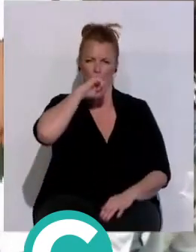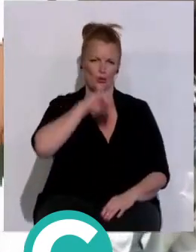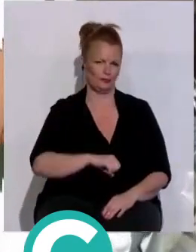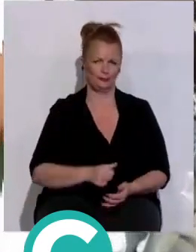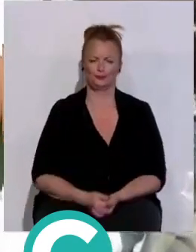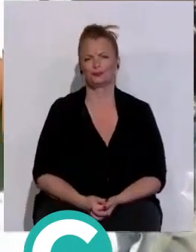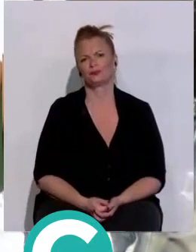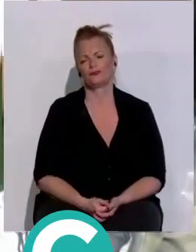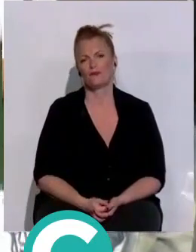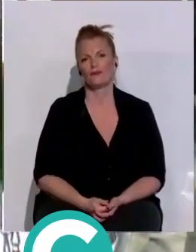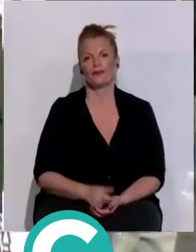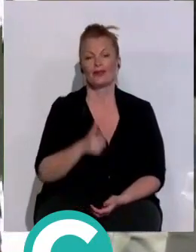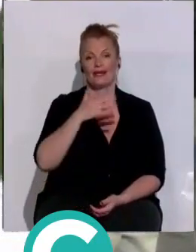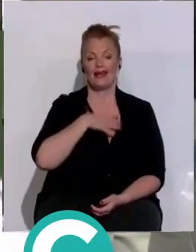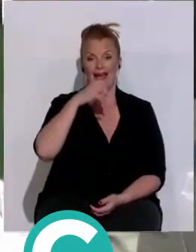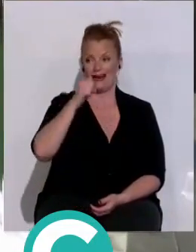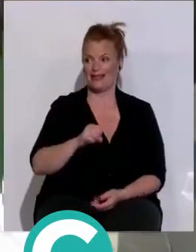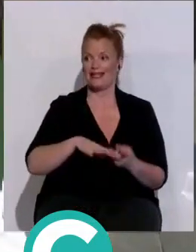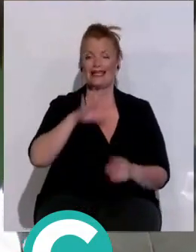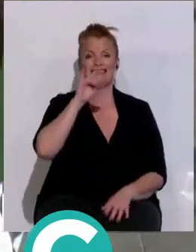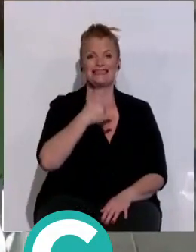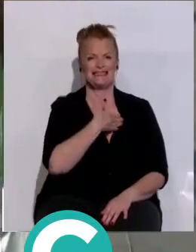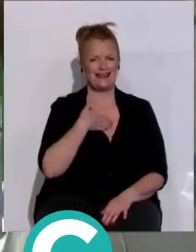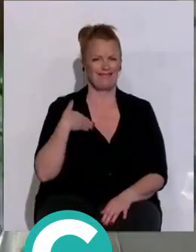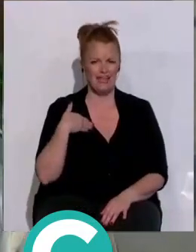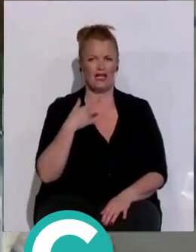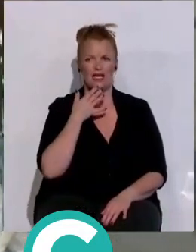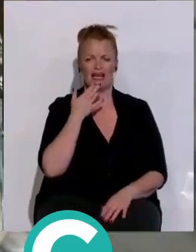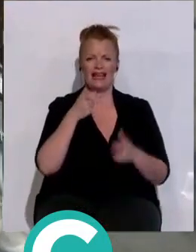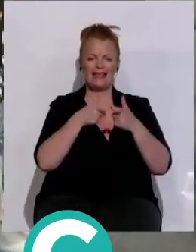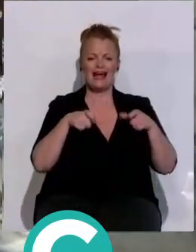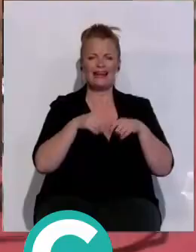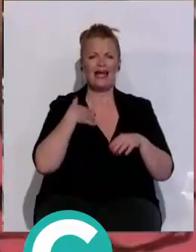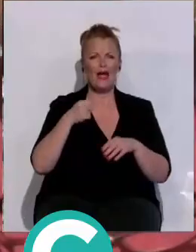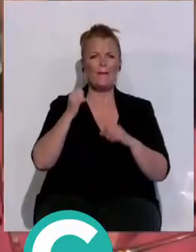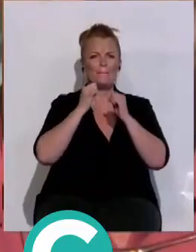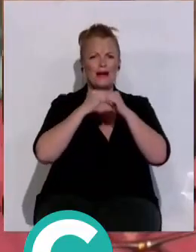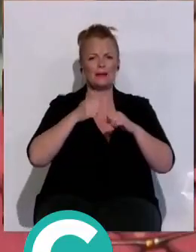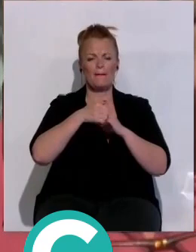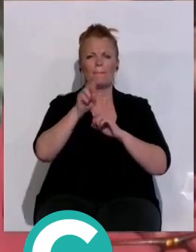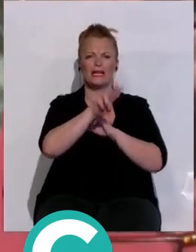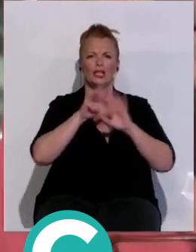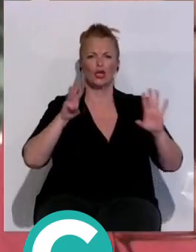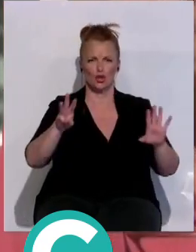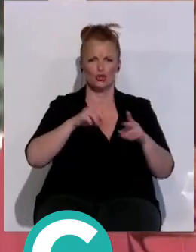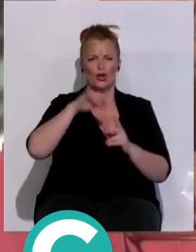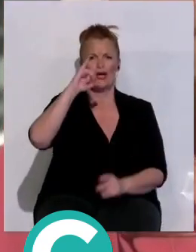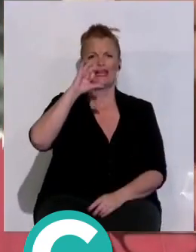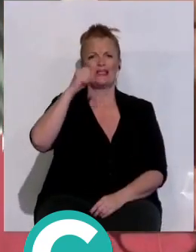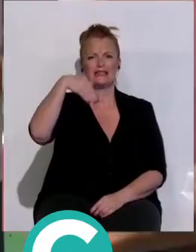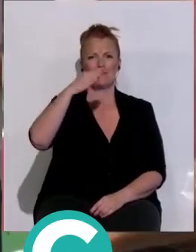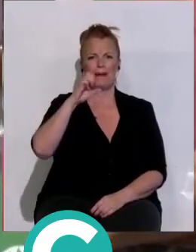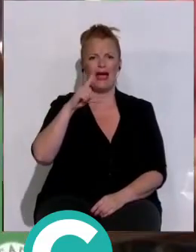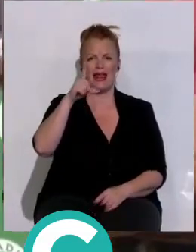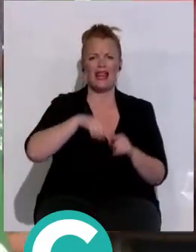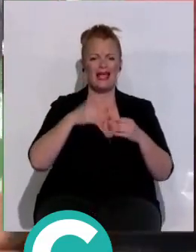El alcaldable por Cádiz sí quiere recuperar la tacita de plata A partir del 28 de mayo, Ismael Beiro denuncia que las calles de la ciudad están